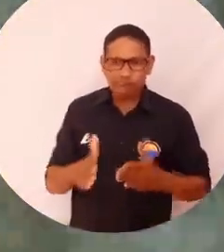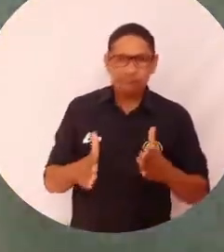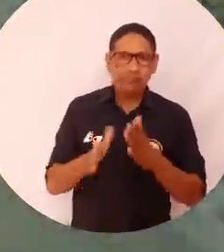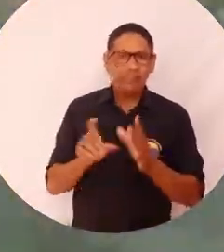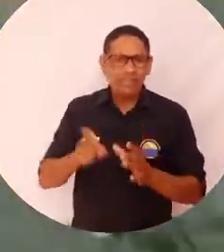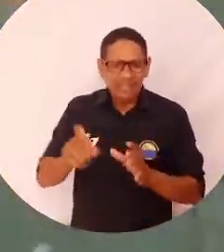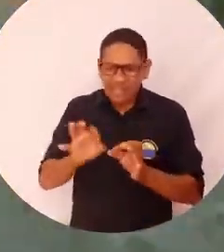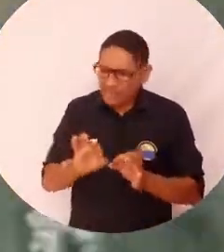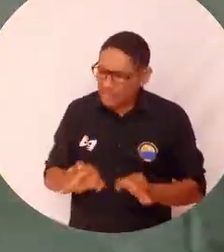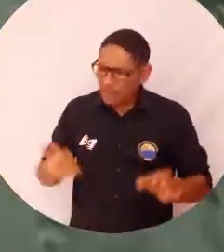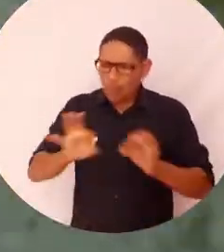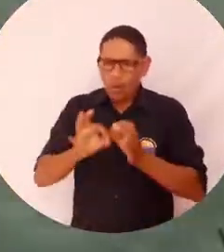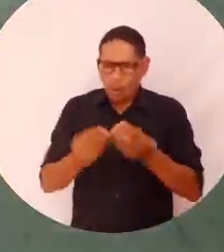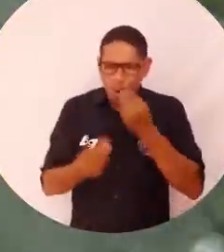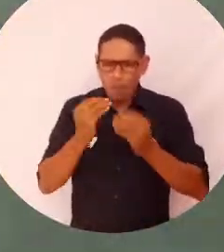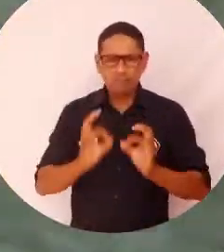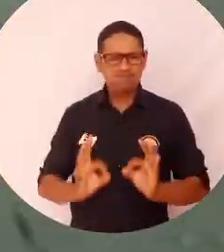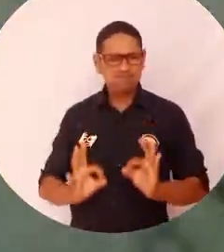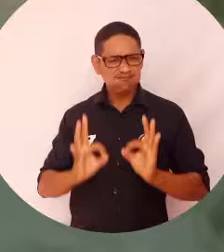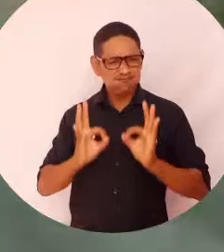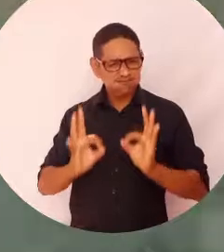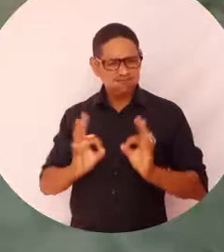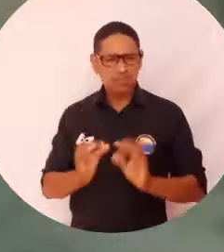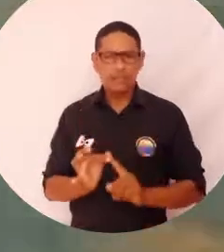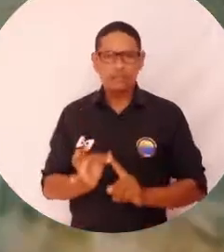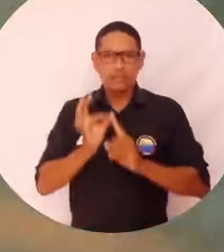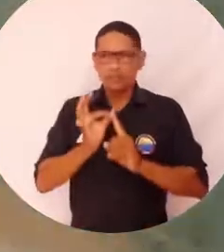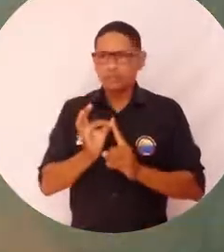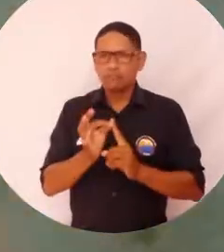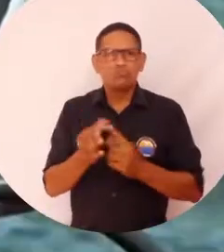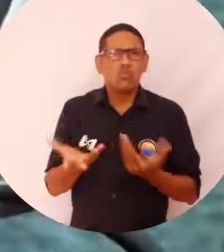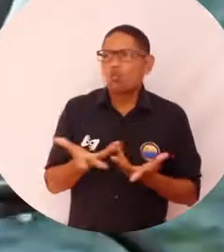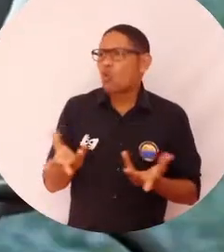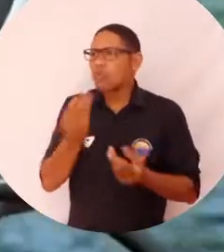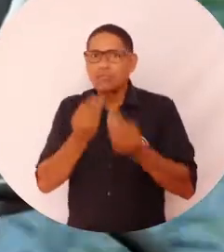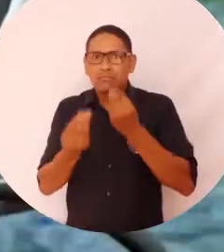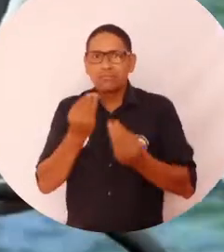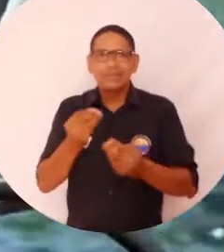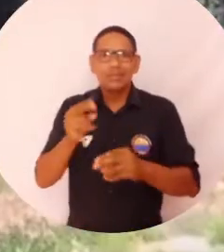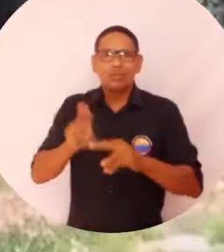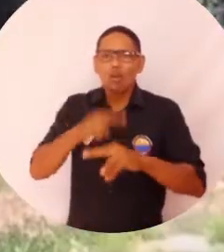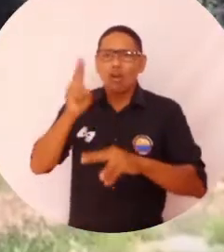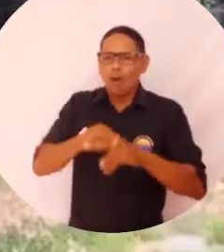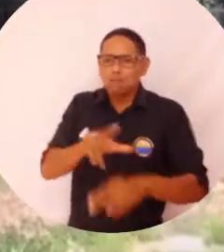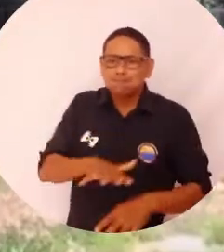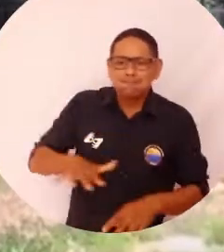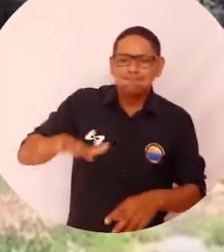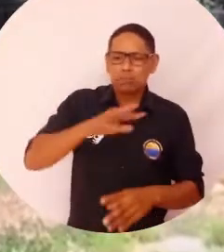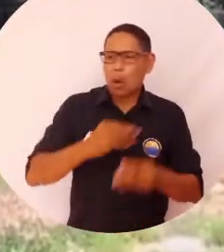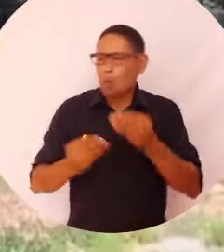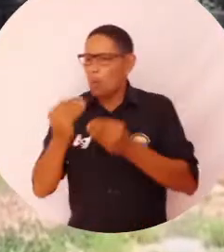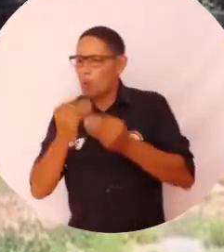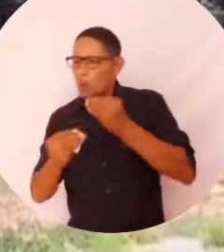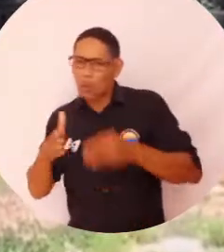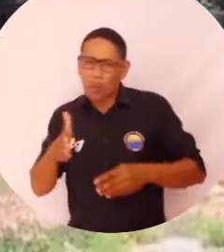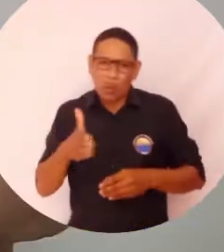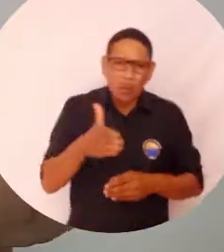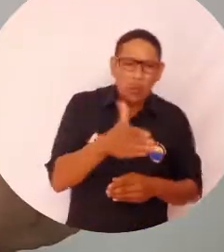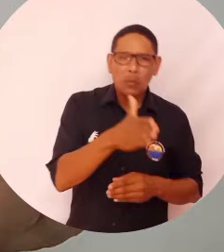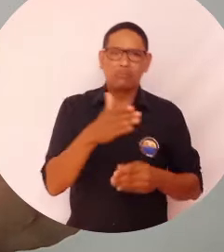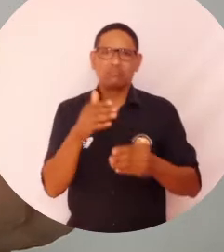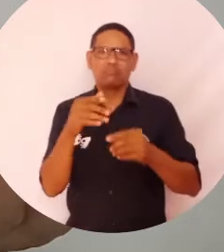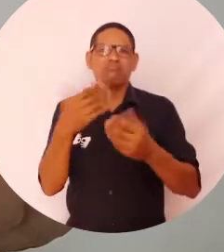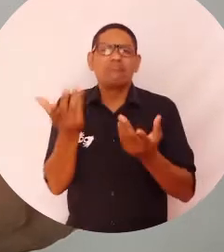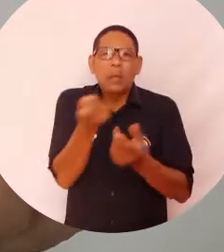organismos requieren alimentos de alta calidad que obtienen naturalmente del medio sin dificultad. Estos alimentos